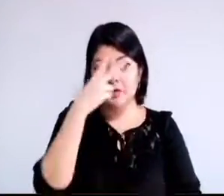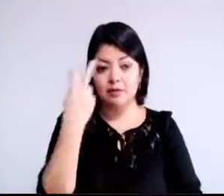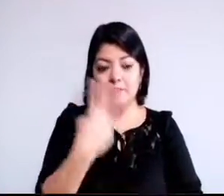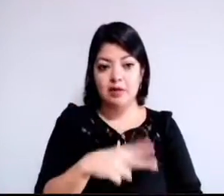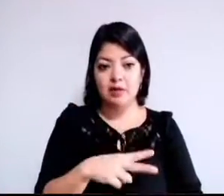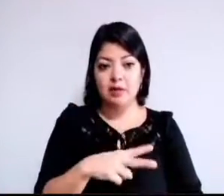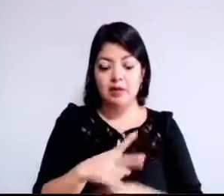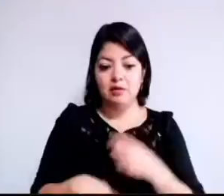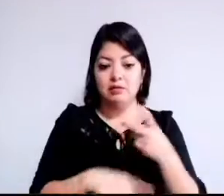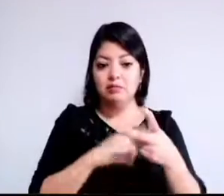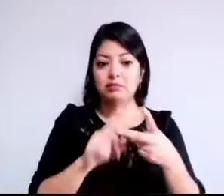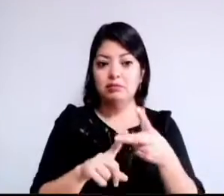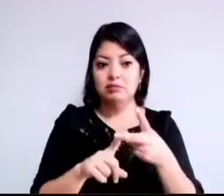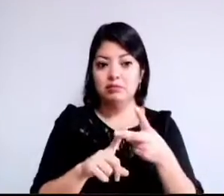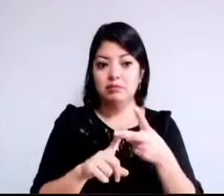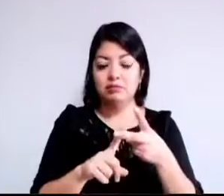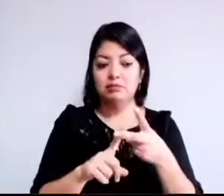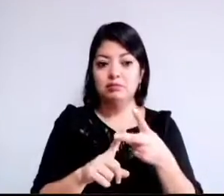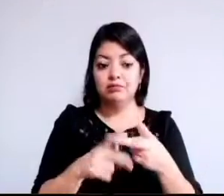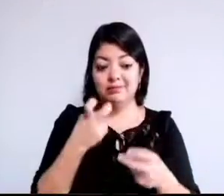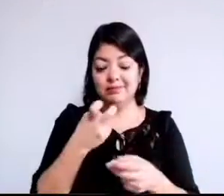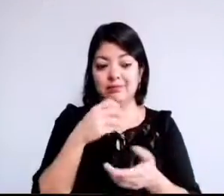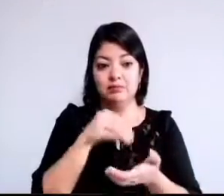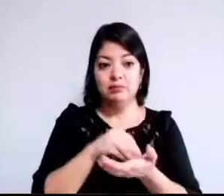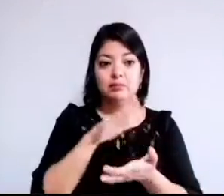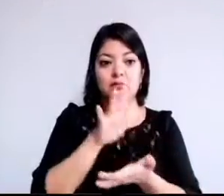Segundo, este decreto